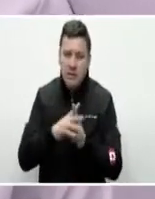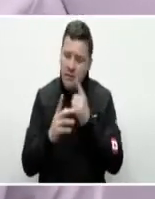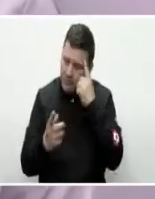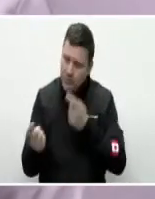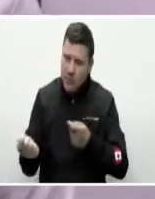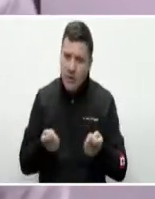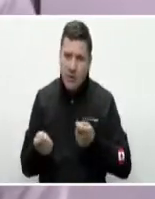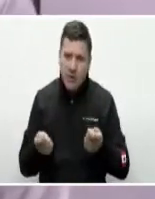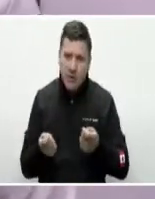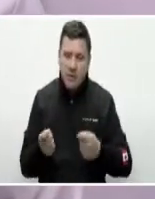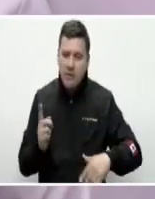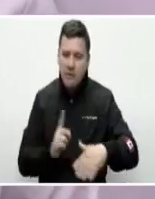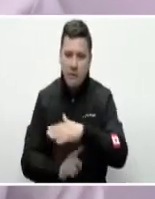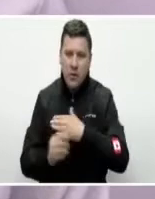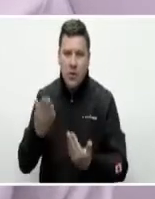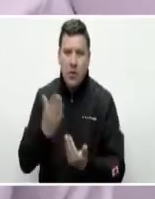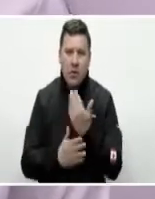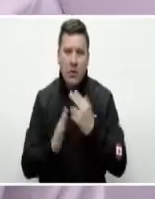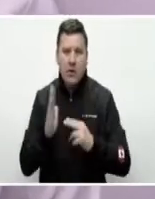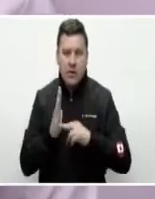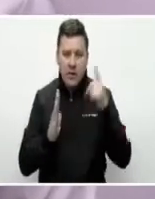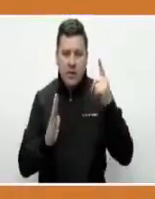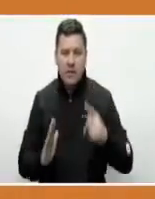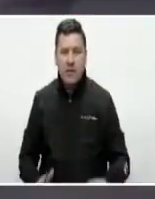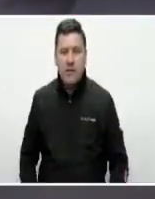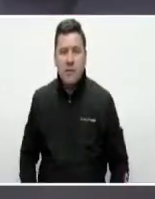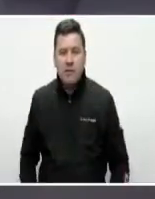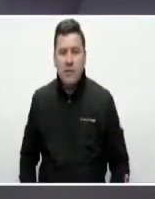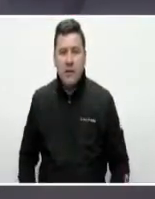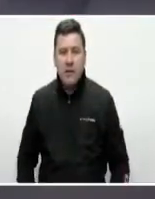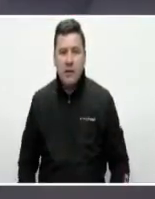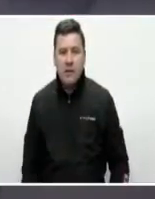estrategias para hacer frente a las nuevas tendencias tecnológicas.